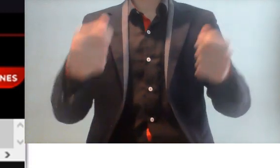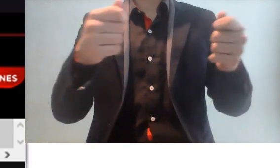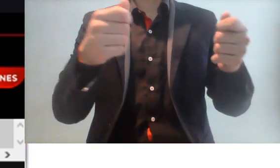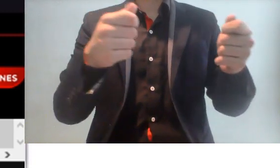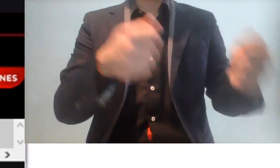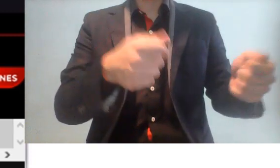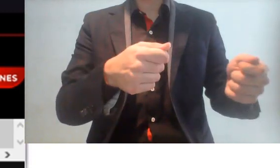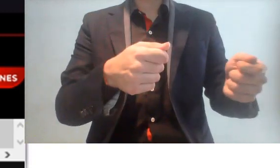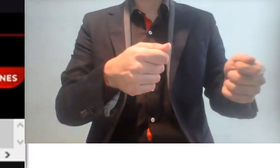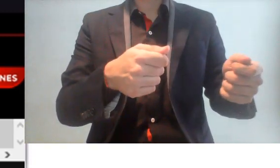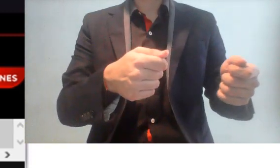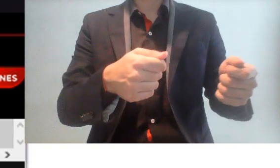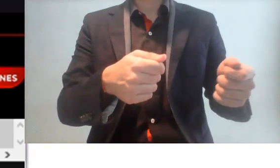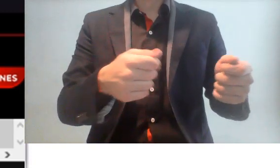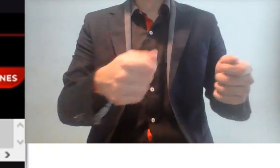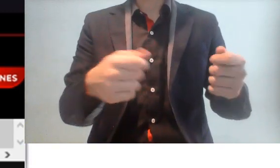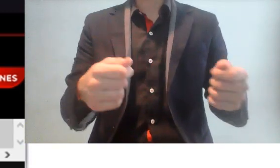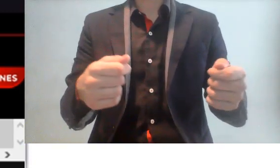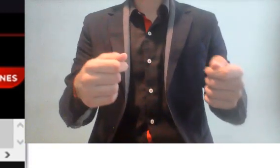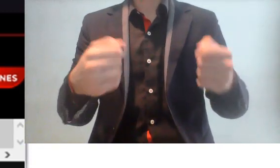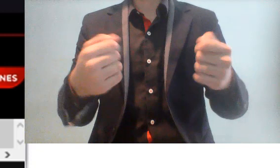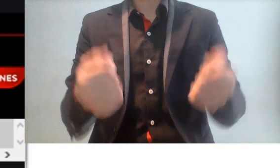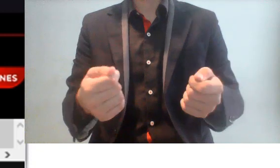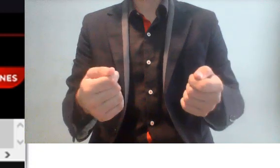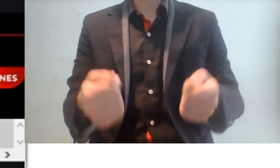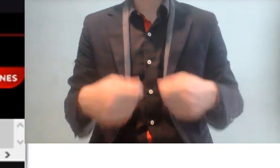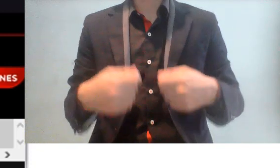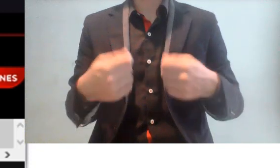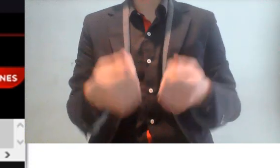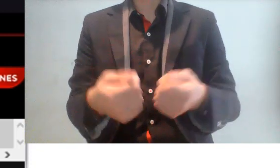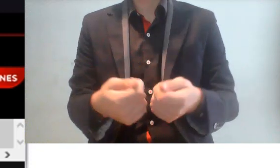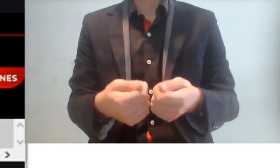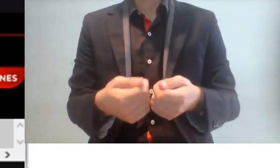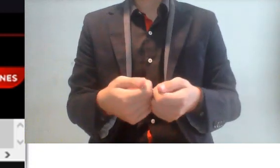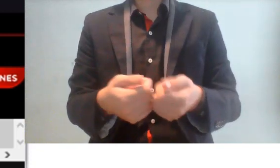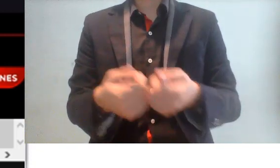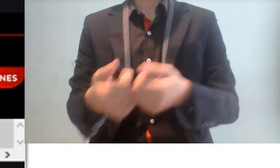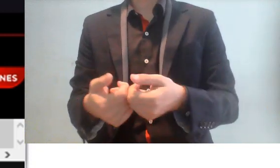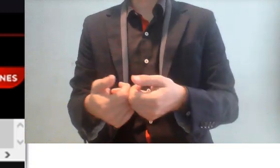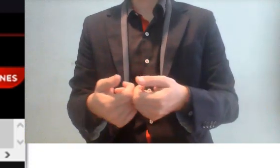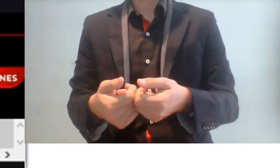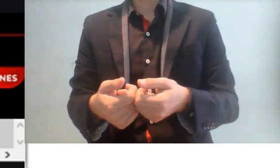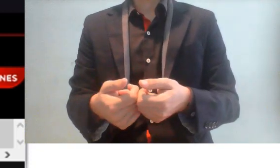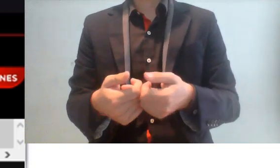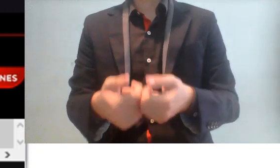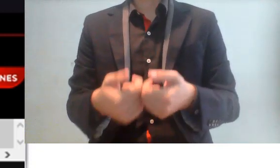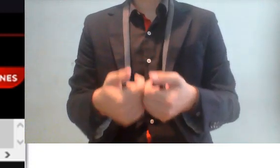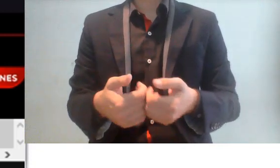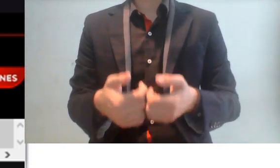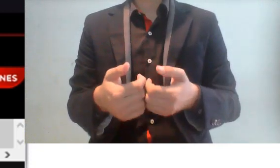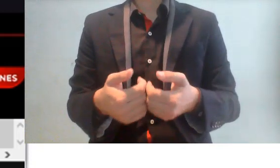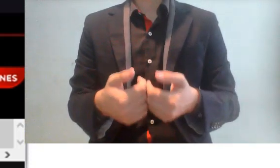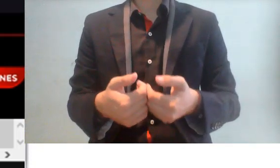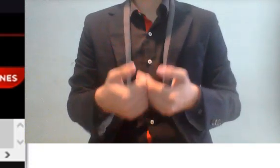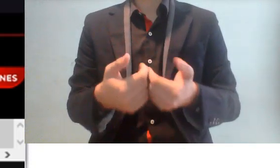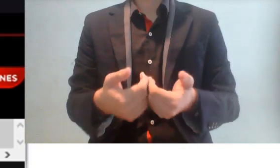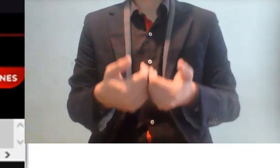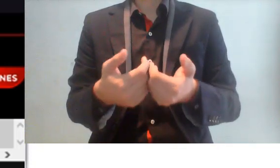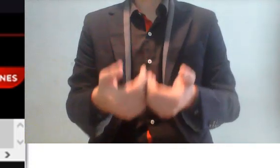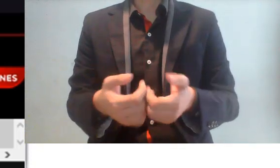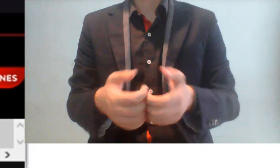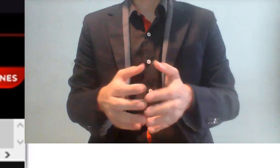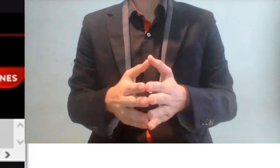en la cual, mientras el resto de la población se encuentra en una situación crítica y ni siquiera cuando estos se jubilan, terminan teniendo una pensión